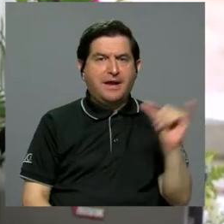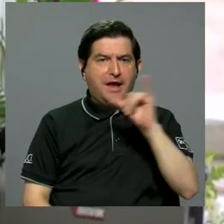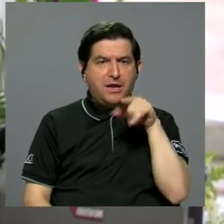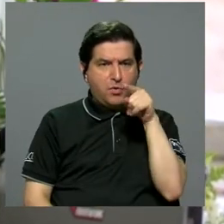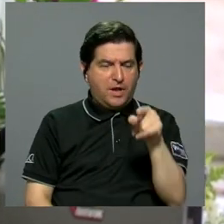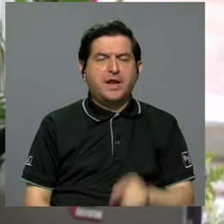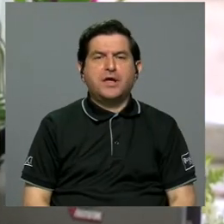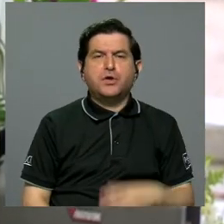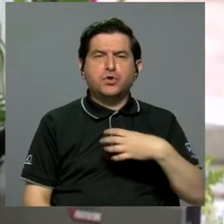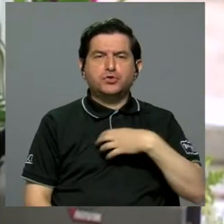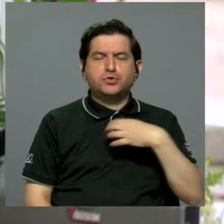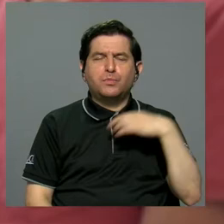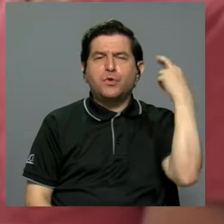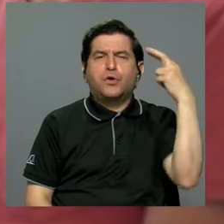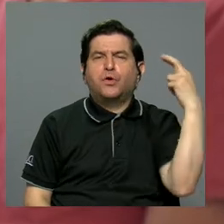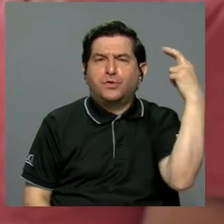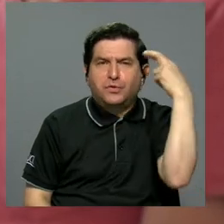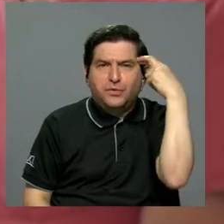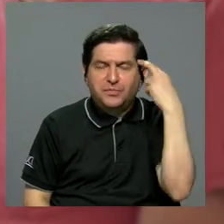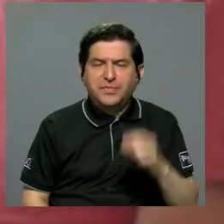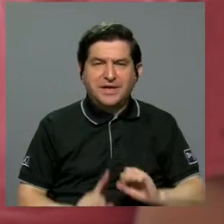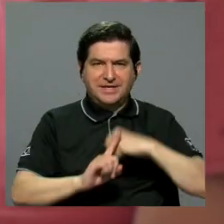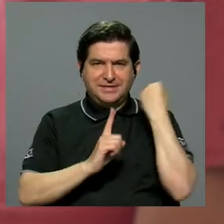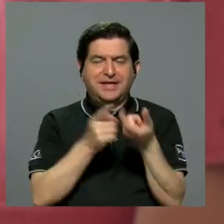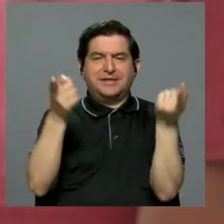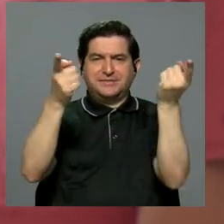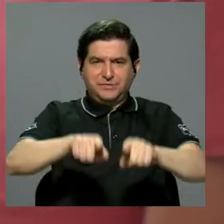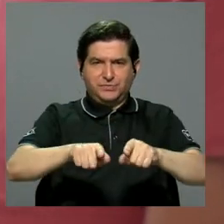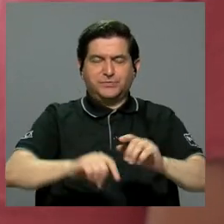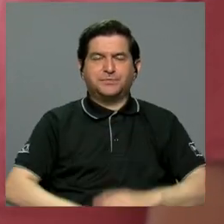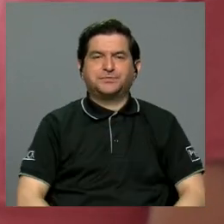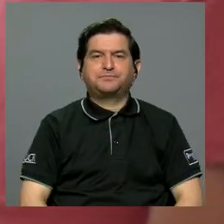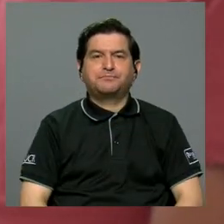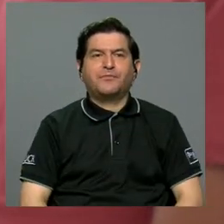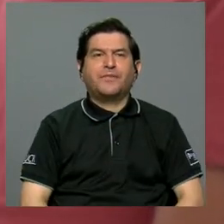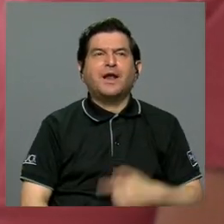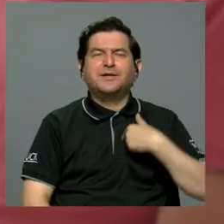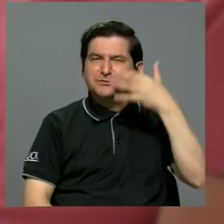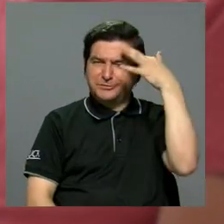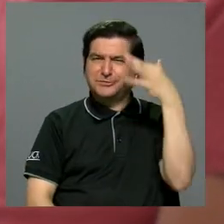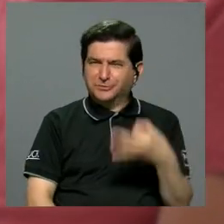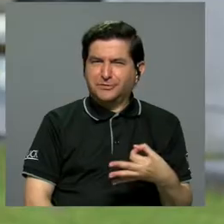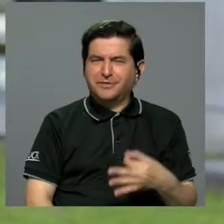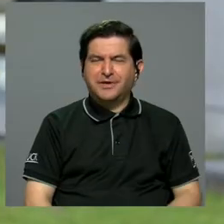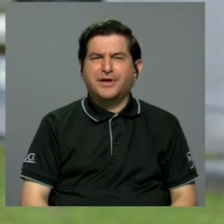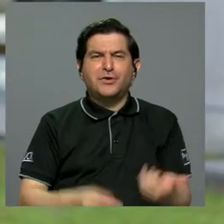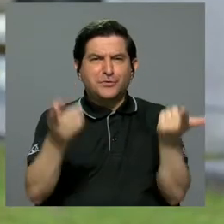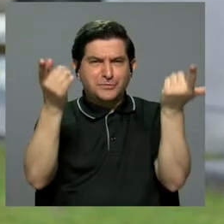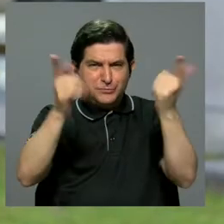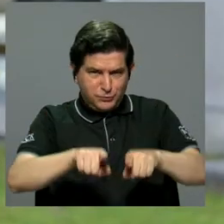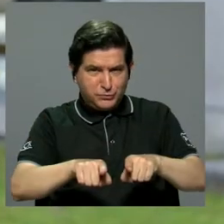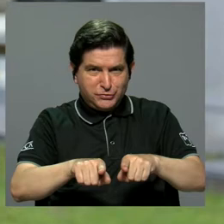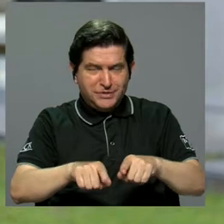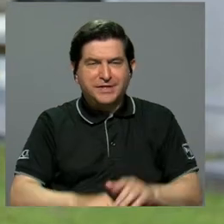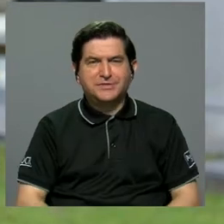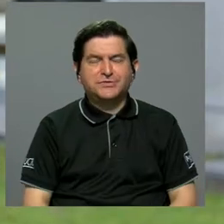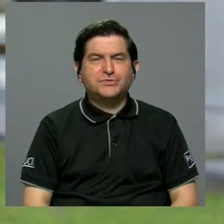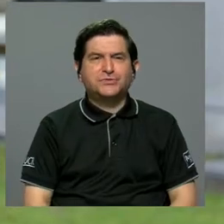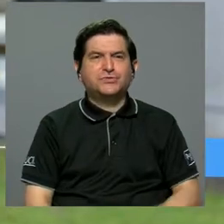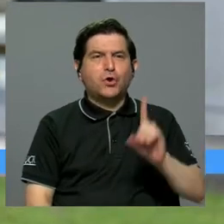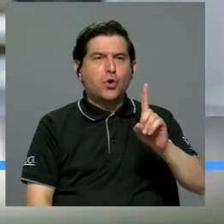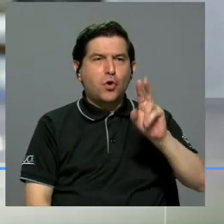quienes también hicieron sus propias reflexiones sobre lo acontecido. A mí me parece que lo que sucedió con